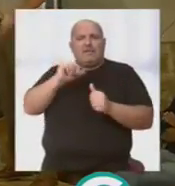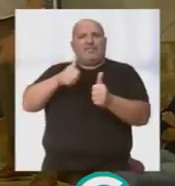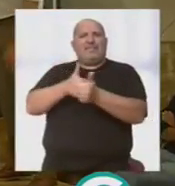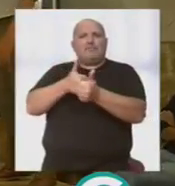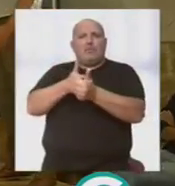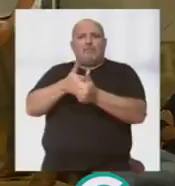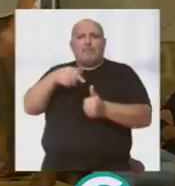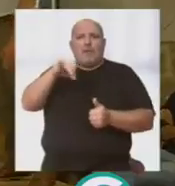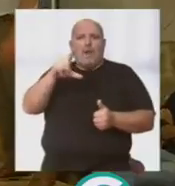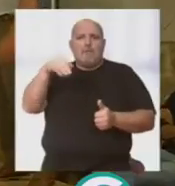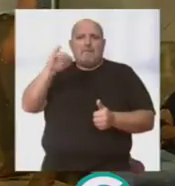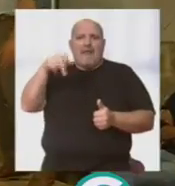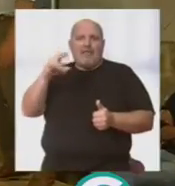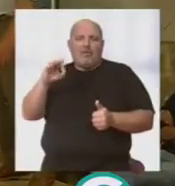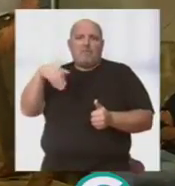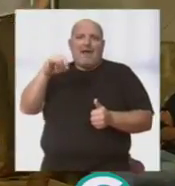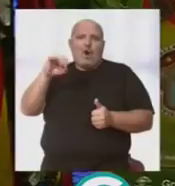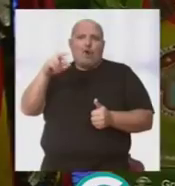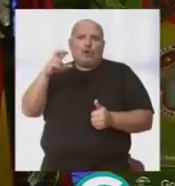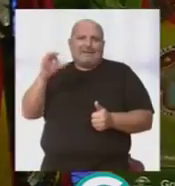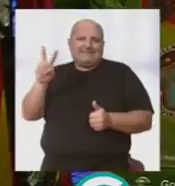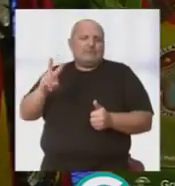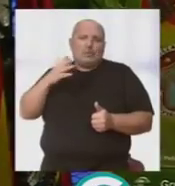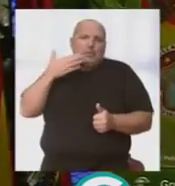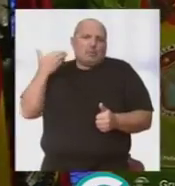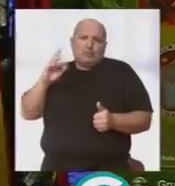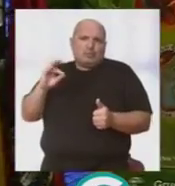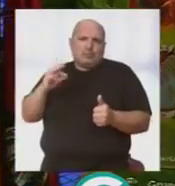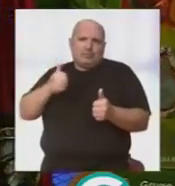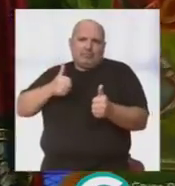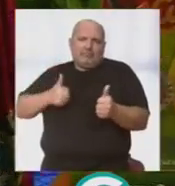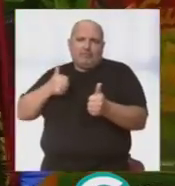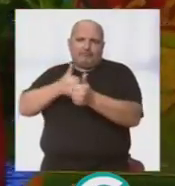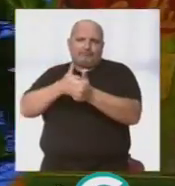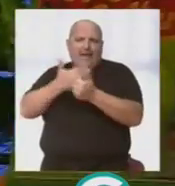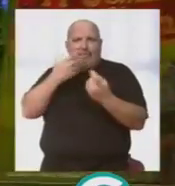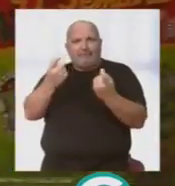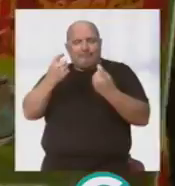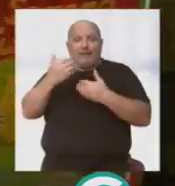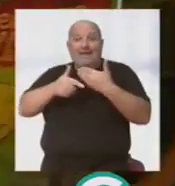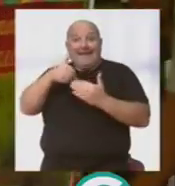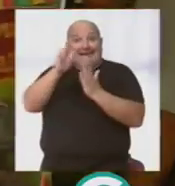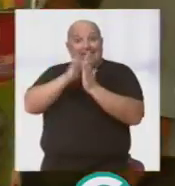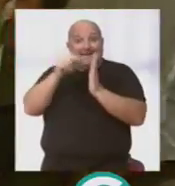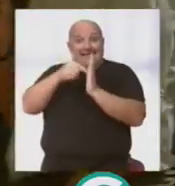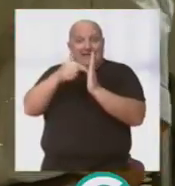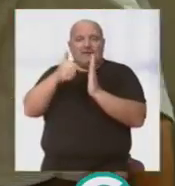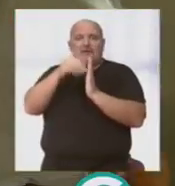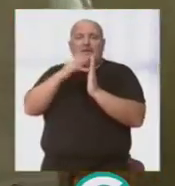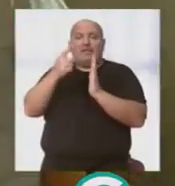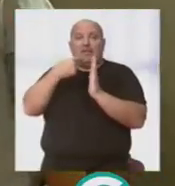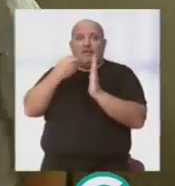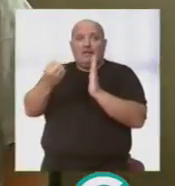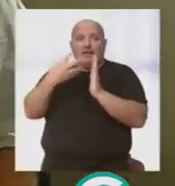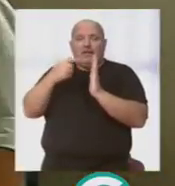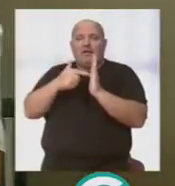de Manolo Peinado y de Manolo Torres, se siente muy orgulloso de ellos. De hecho, en este cartel, una de las cosas que él me decía,